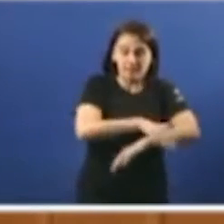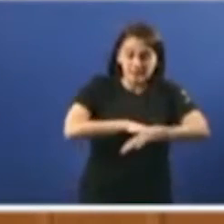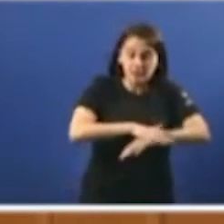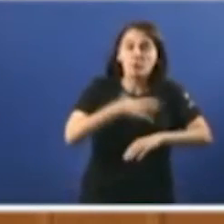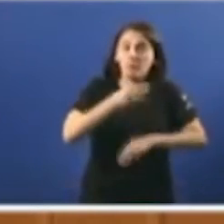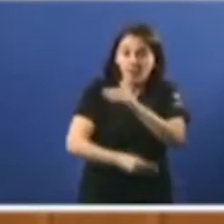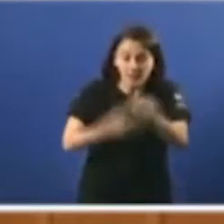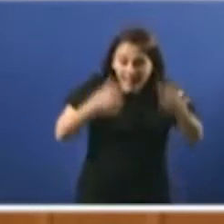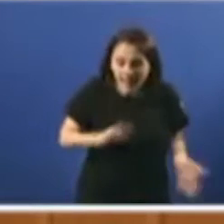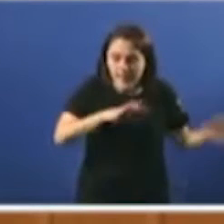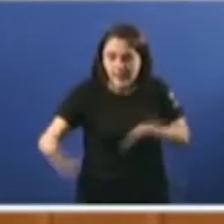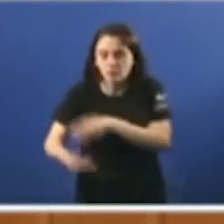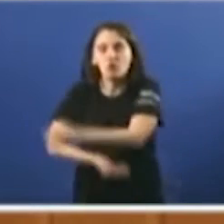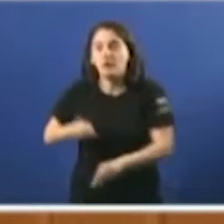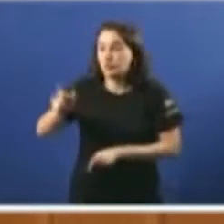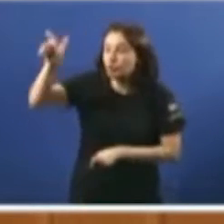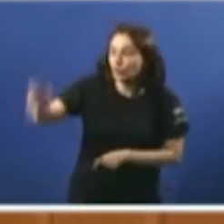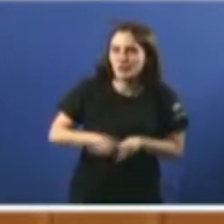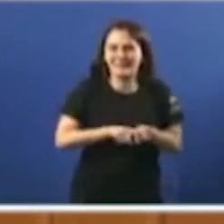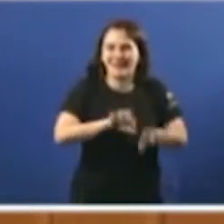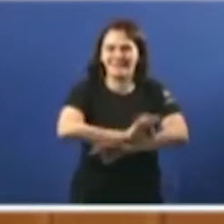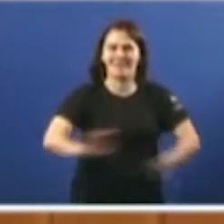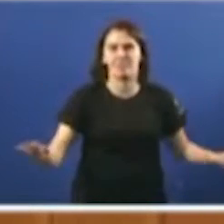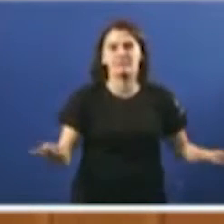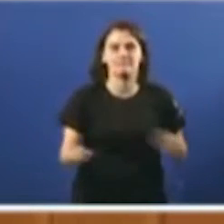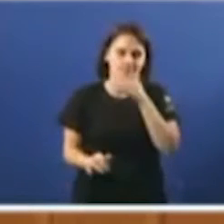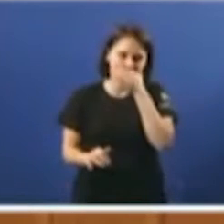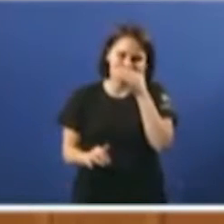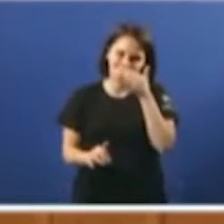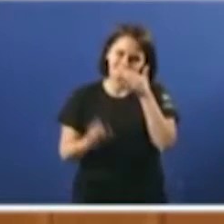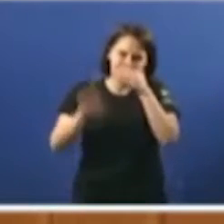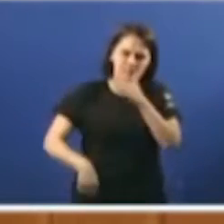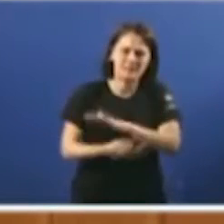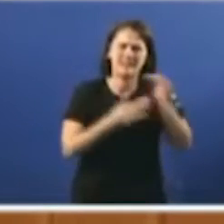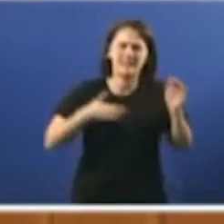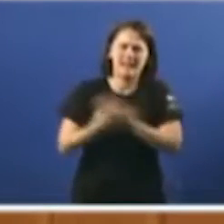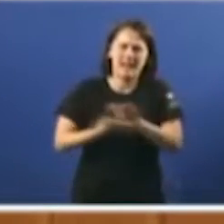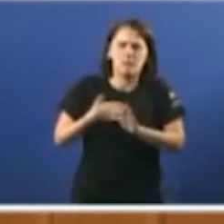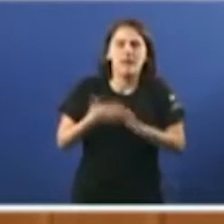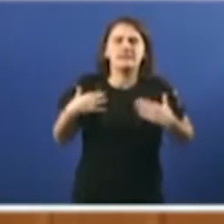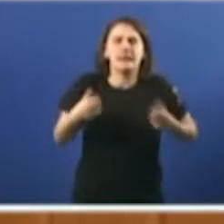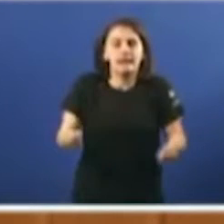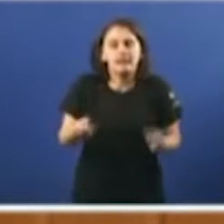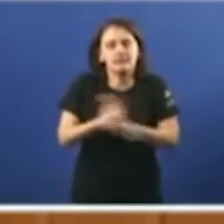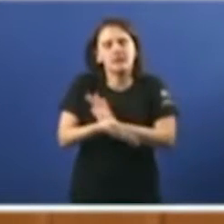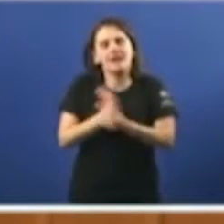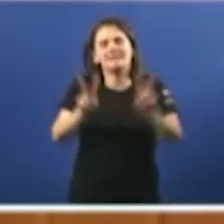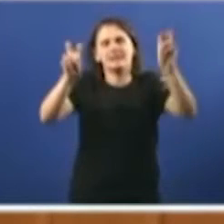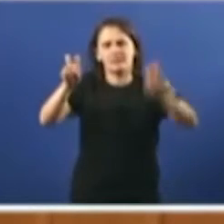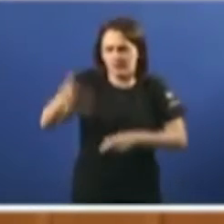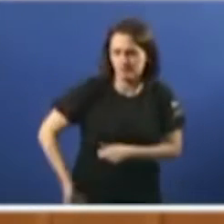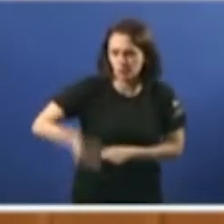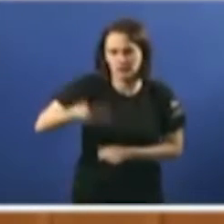facer en un fixo, pero vostede non o critica. En segundo lugar, queremos falar da área de sanidade, tema, por suposto, de especial